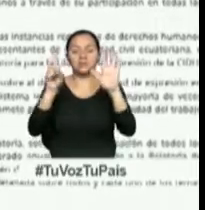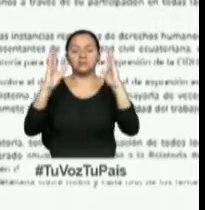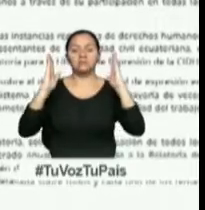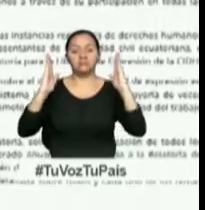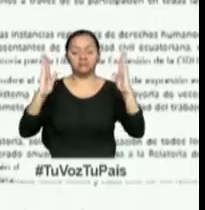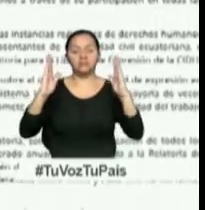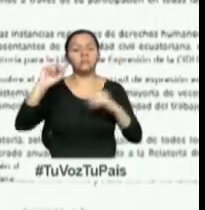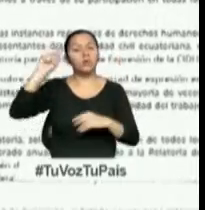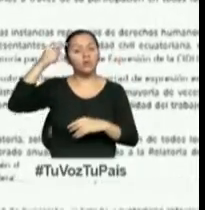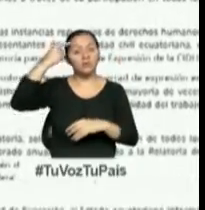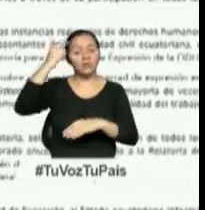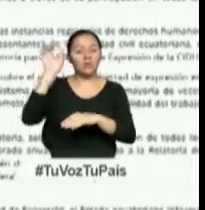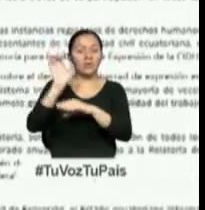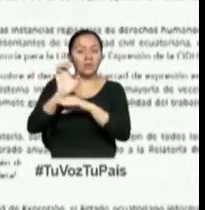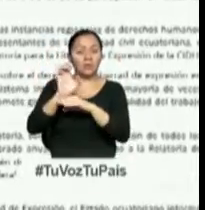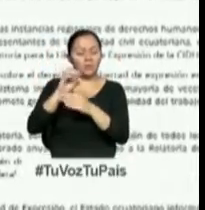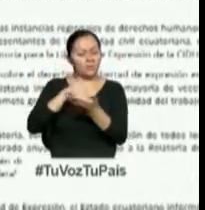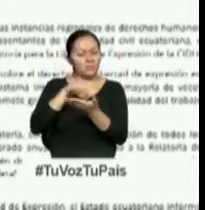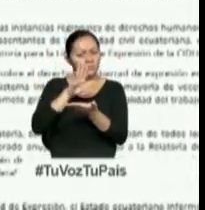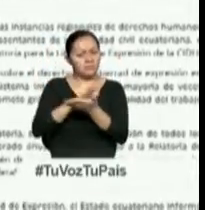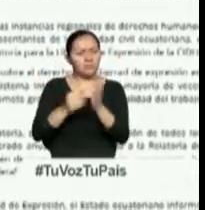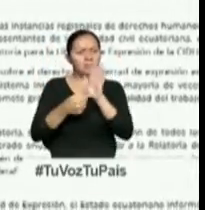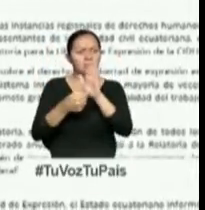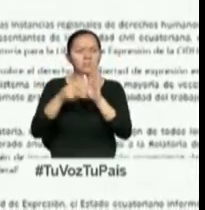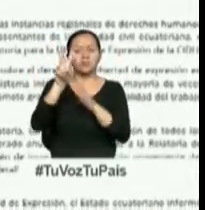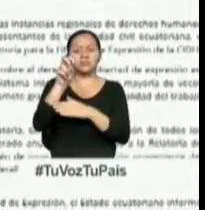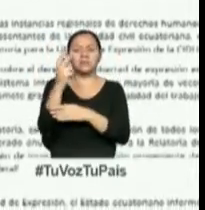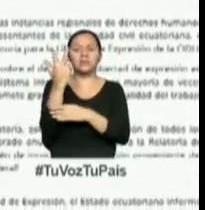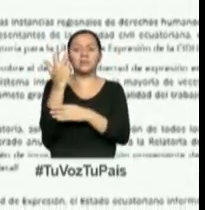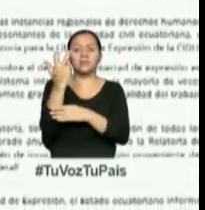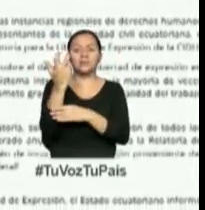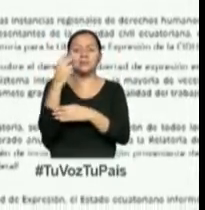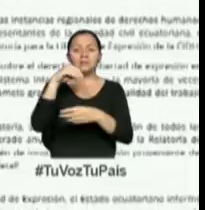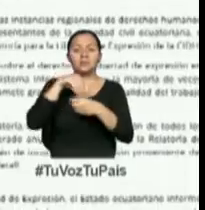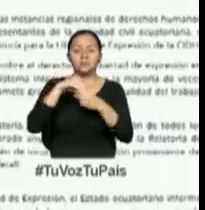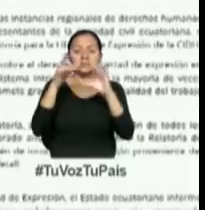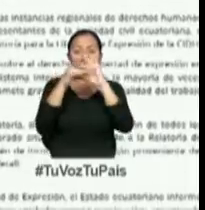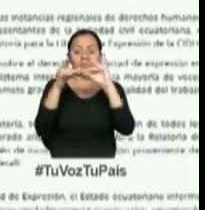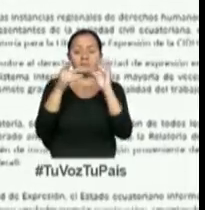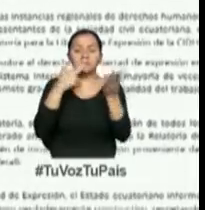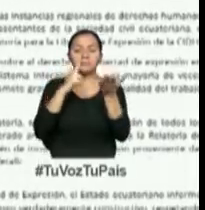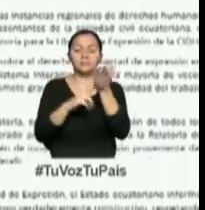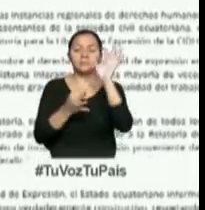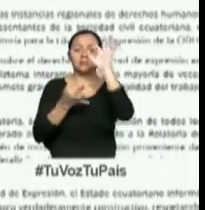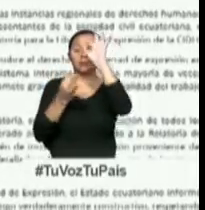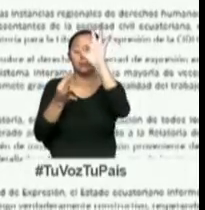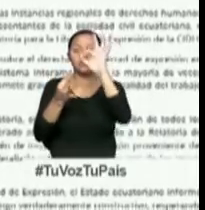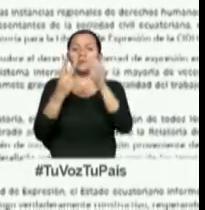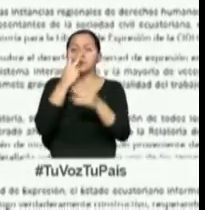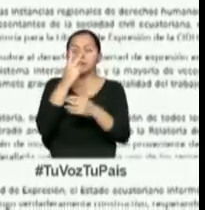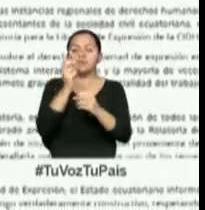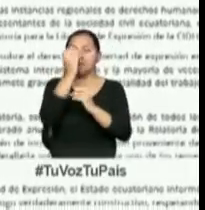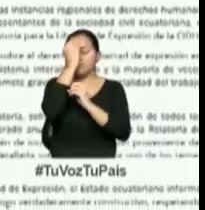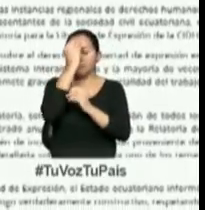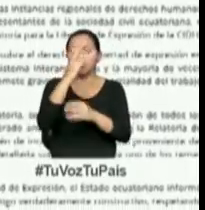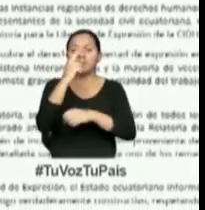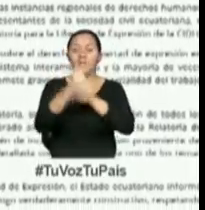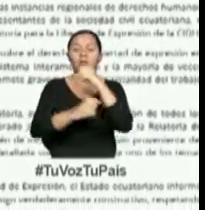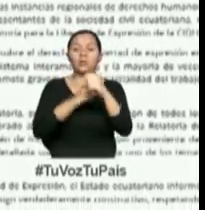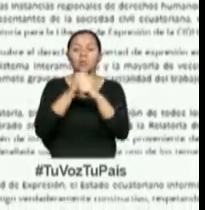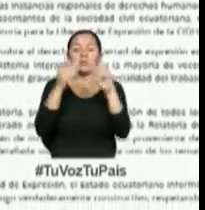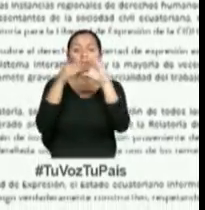El gobierno del Ecuador ha presentado desde 2013 escritos de respuesta al informe anual de la Relatoría